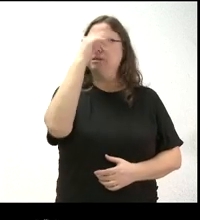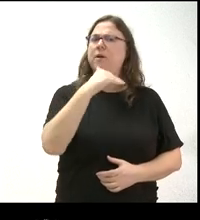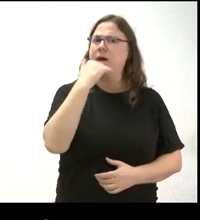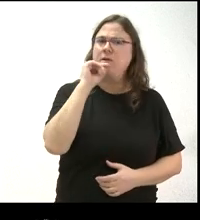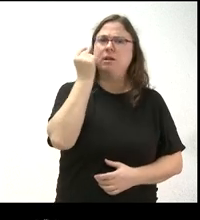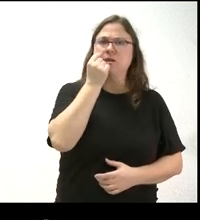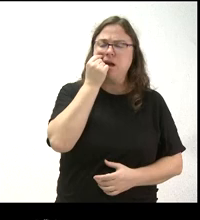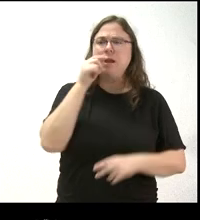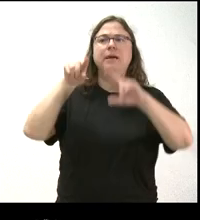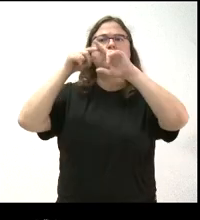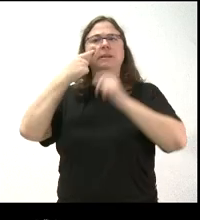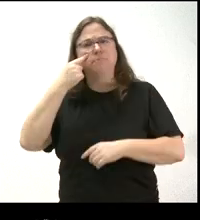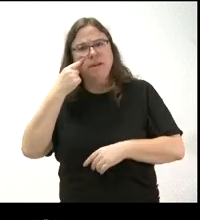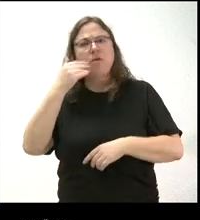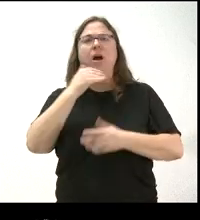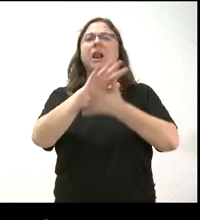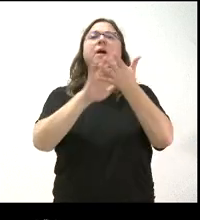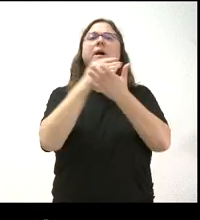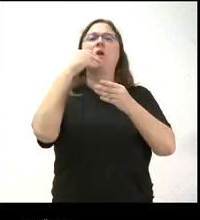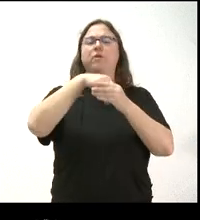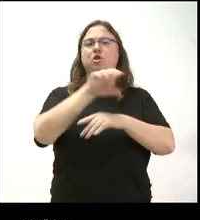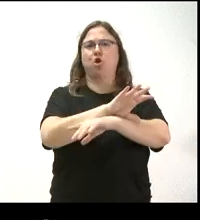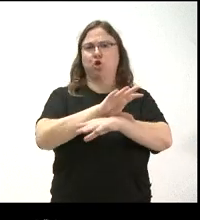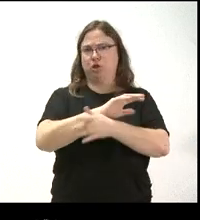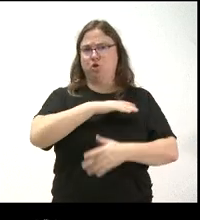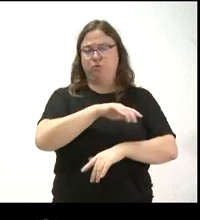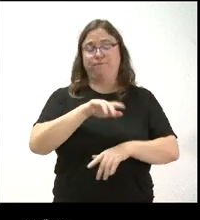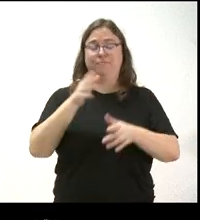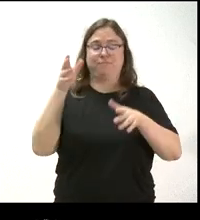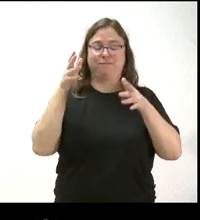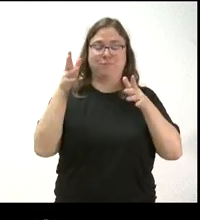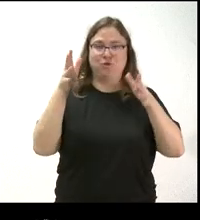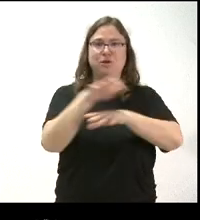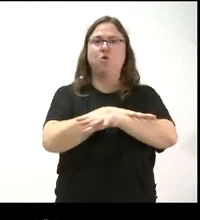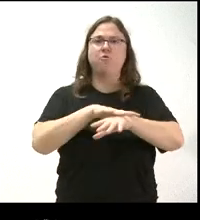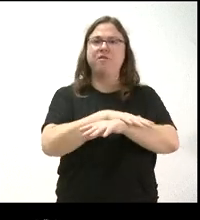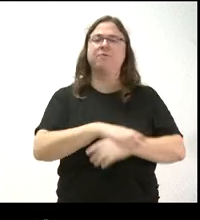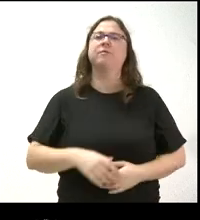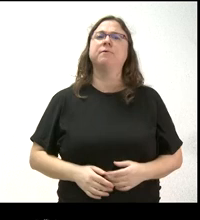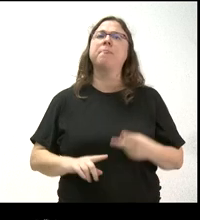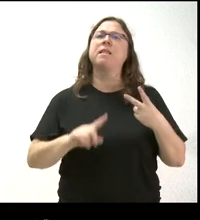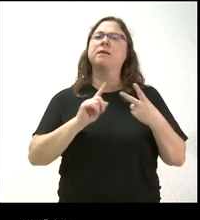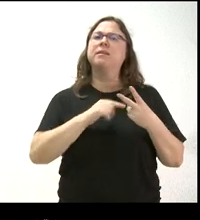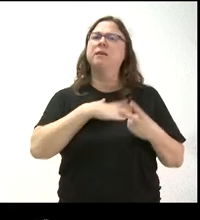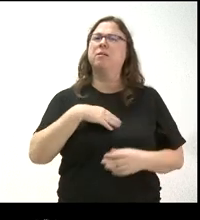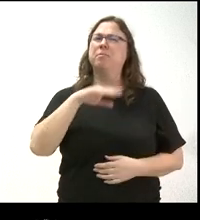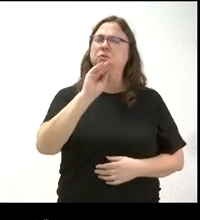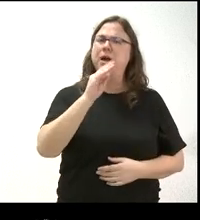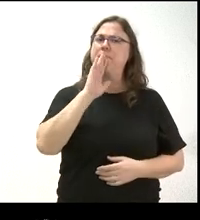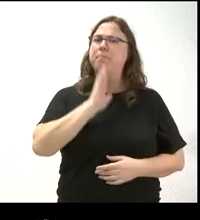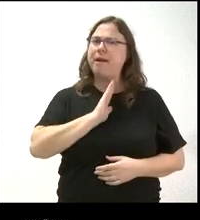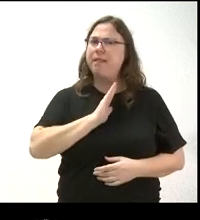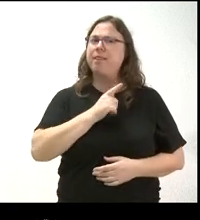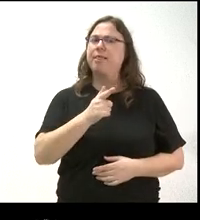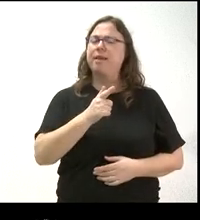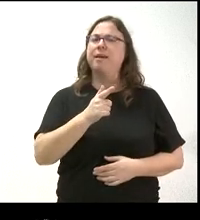a reforzar las inspecciones. Bueno, se han hablado del tema en el Consejo. Y luego también quería preguntarle por la intención que parece que tiene la Junta de